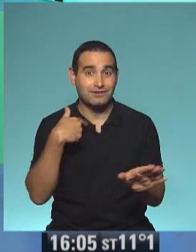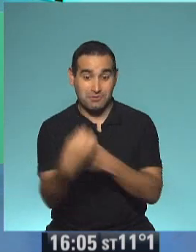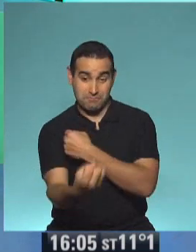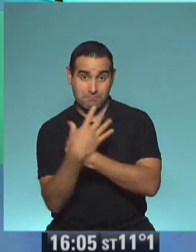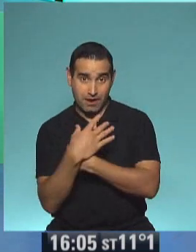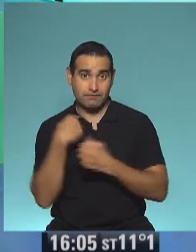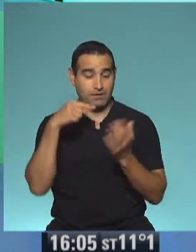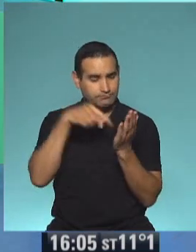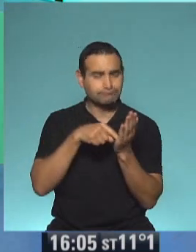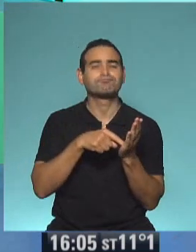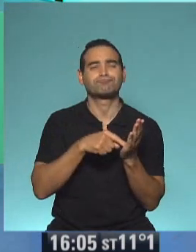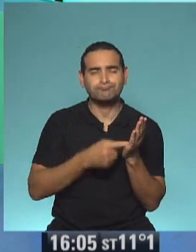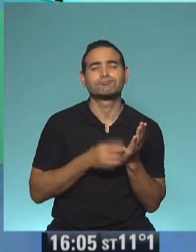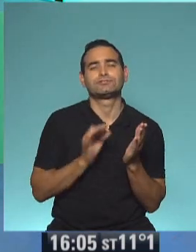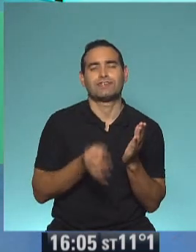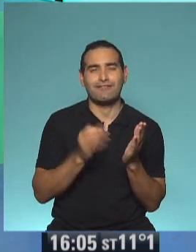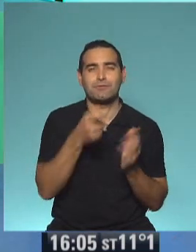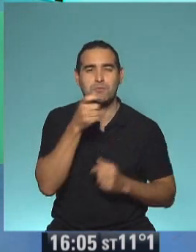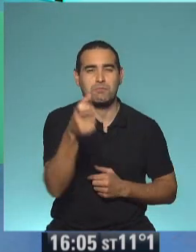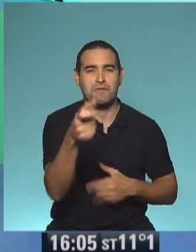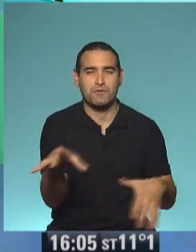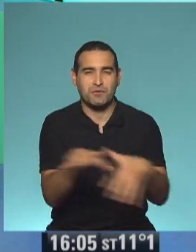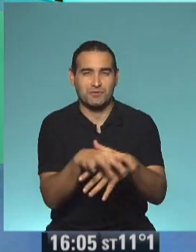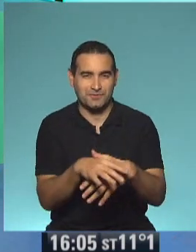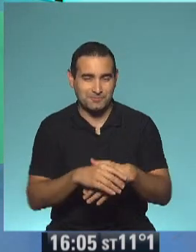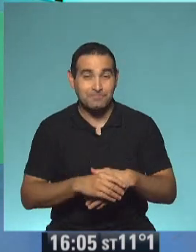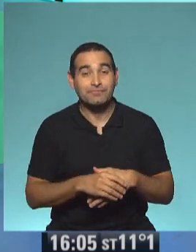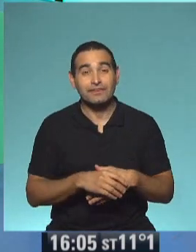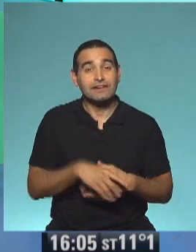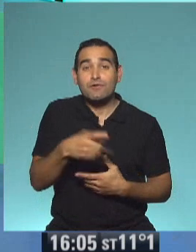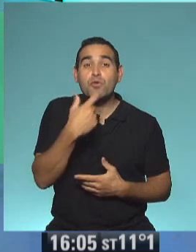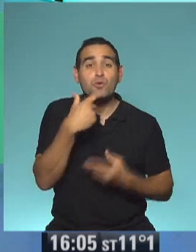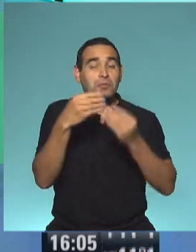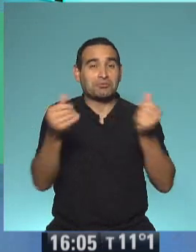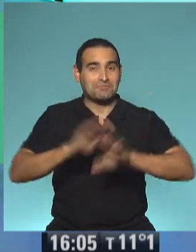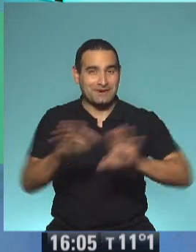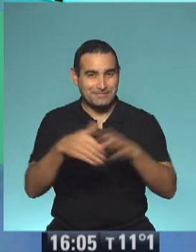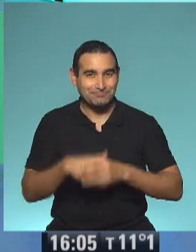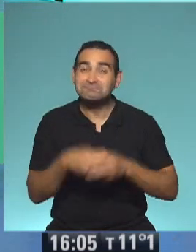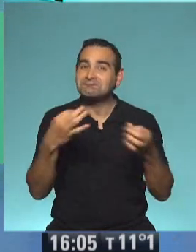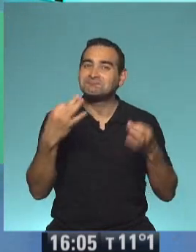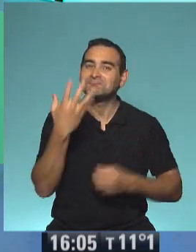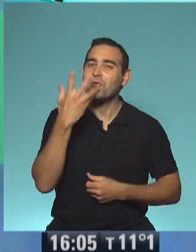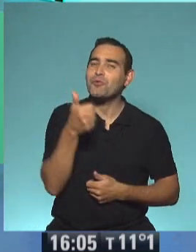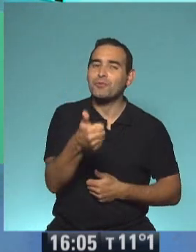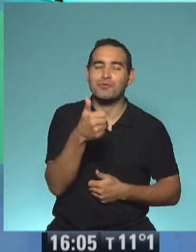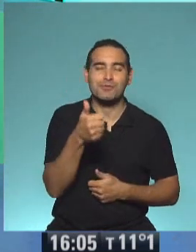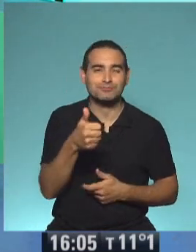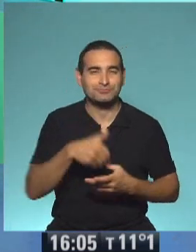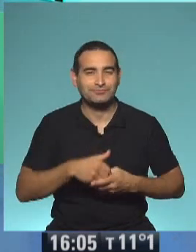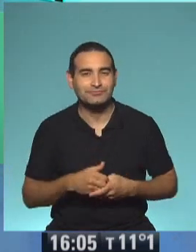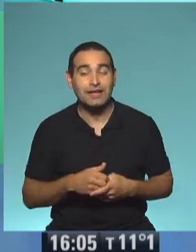recibimos acá, sabemos bien estos datos, contestamos cómo corresponde y quedan todas las dudas saldadas. ¡Me encantó! ¡Está buenísimo!